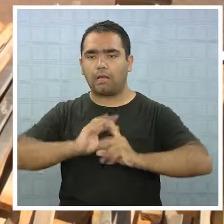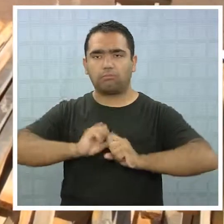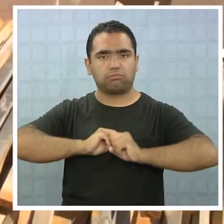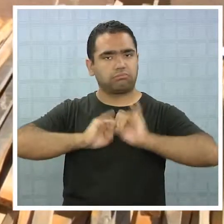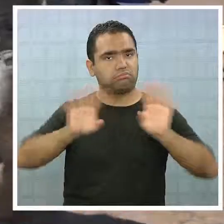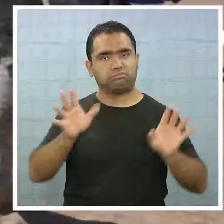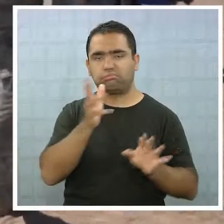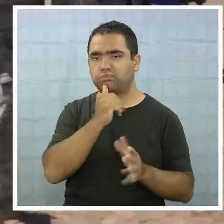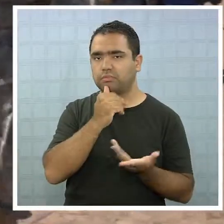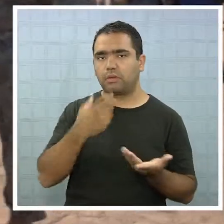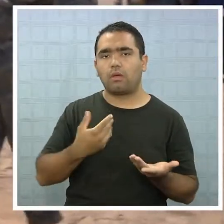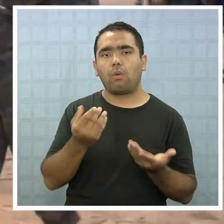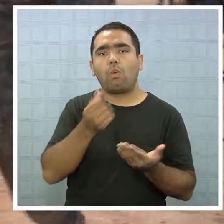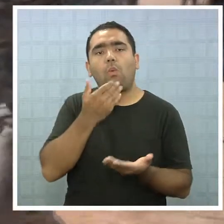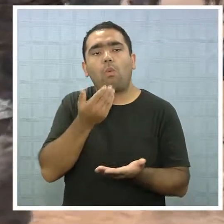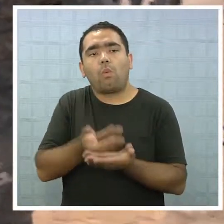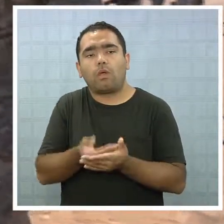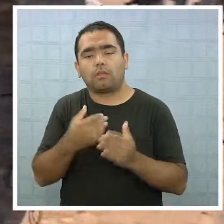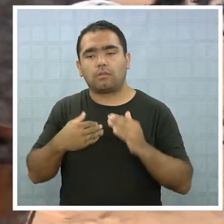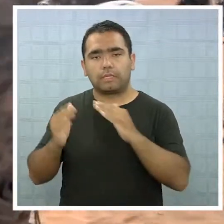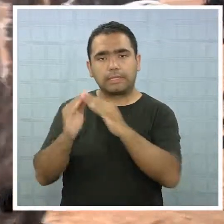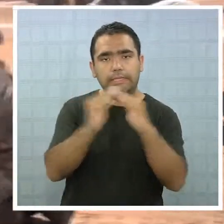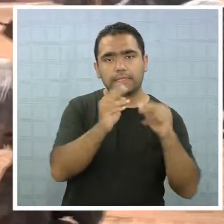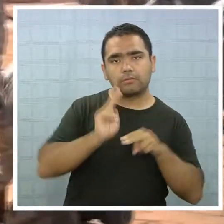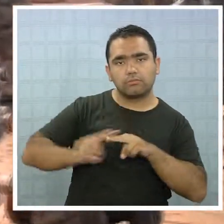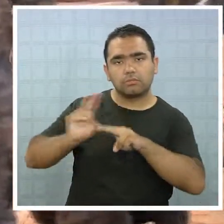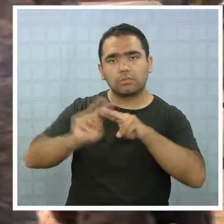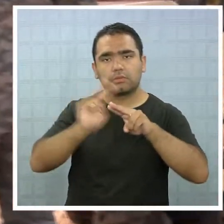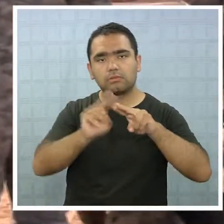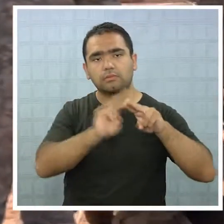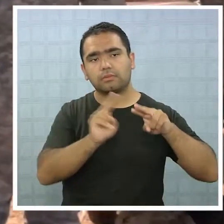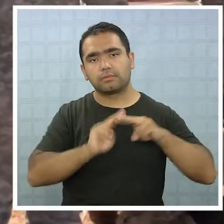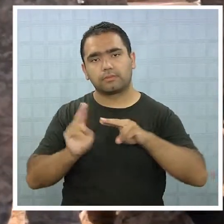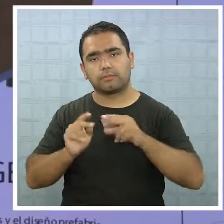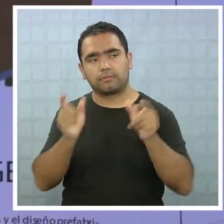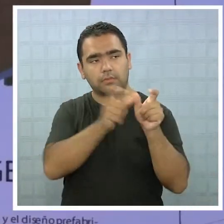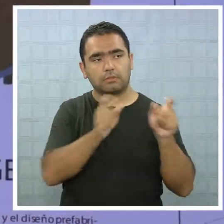que miles de personas podrán contar con subsidios y casas de emergencia.